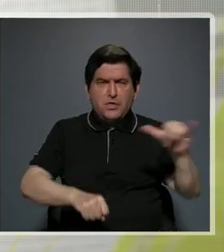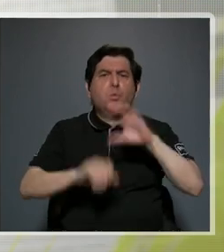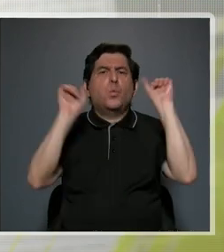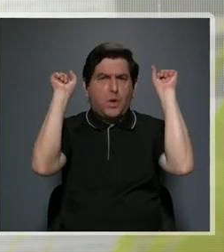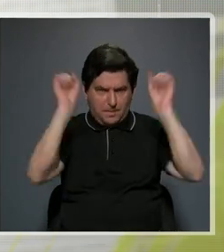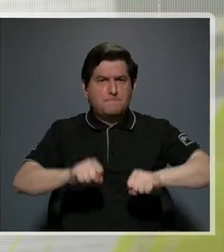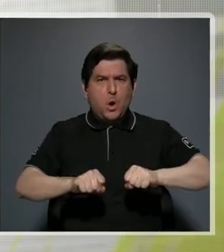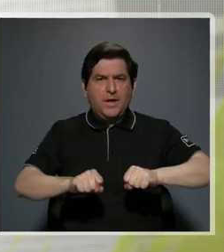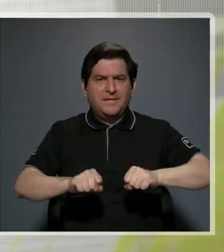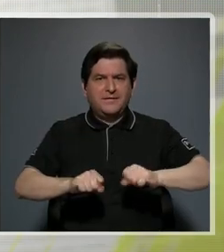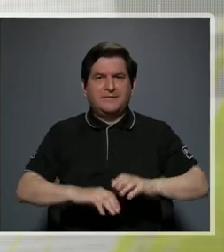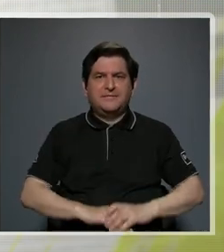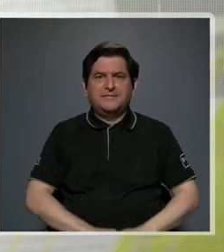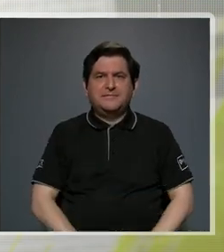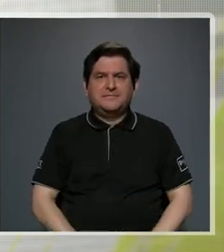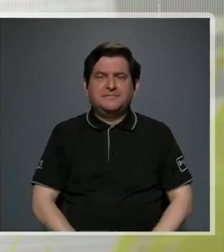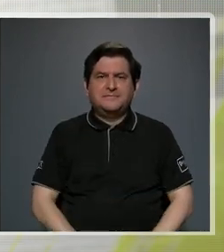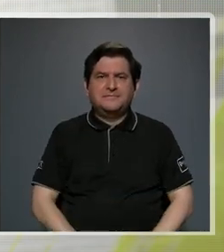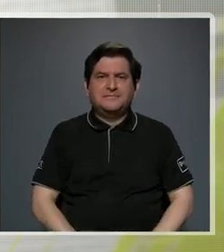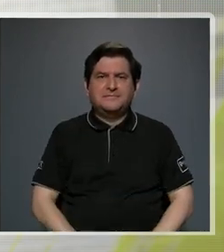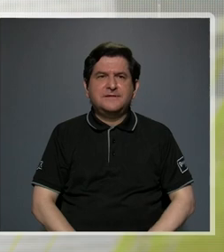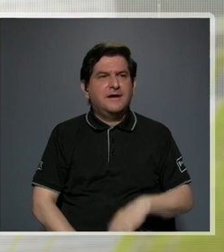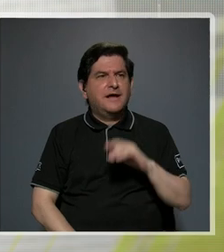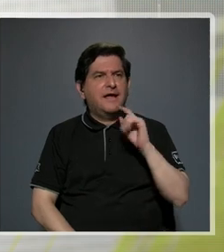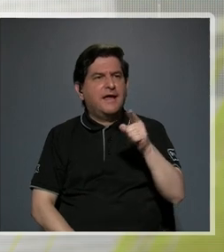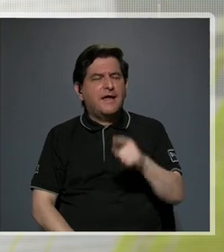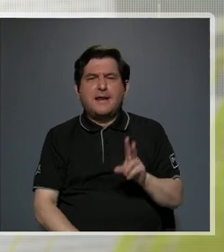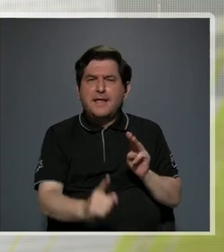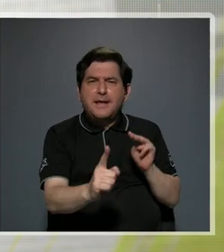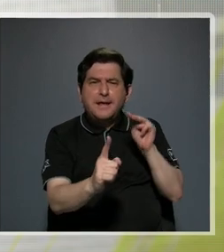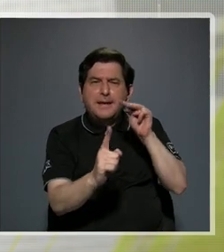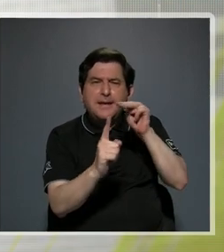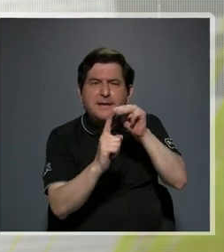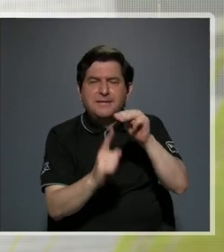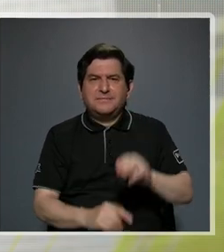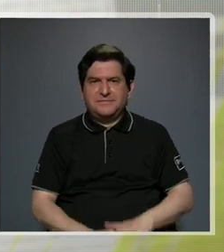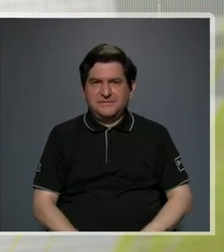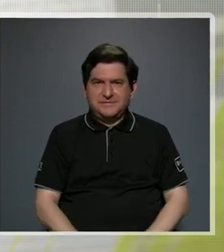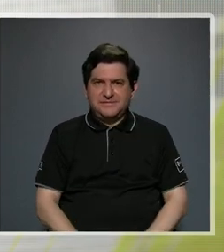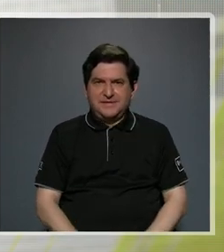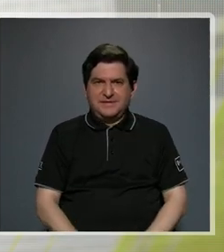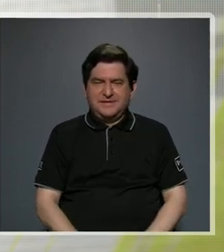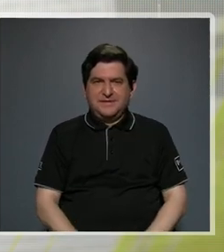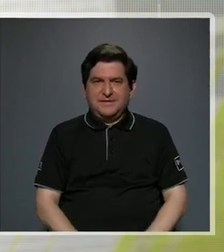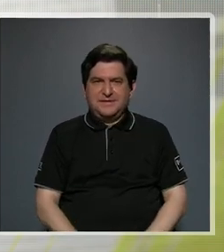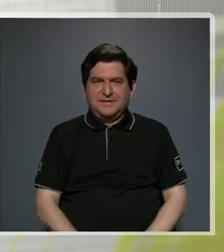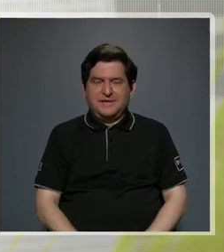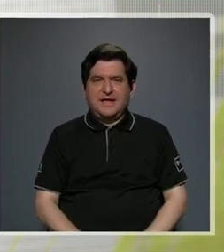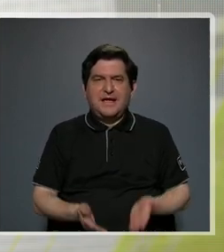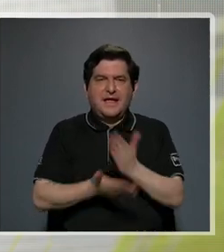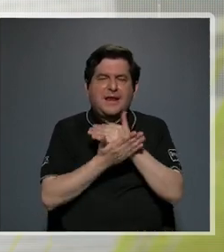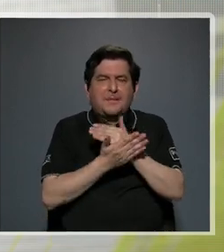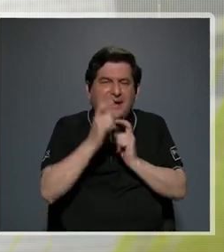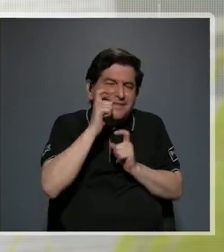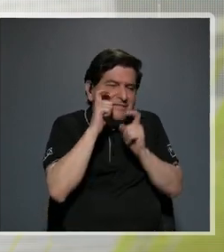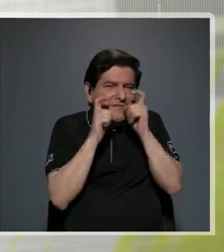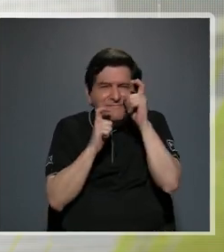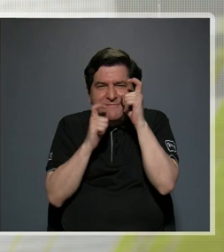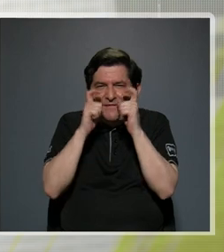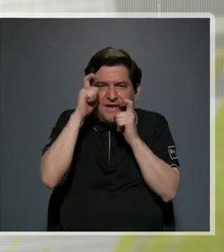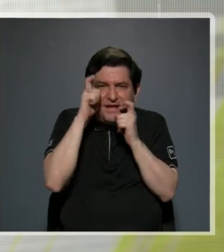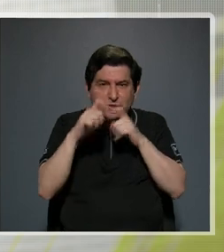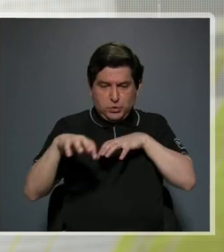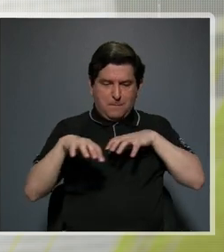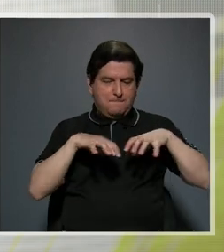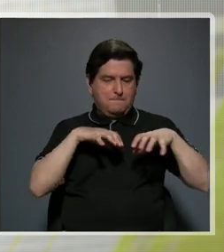pueda este poner ese mensaje en sus en como gesticula en en